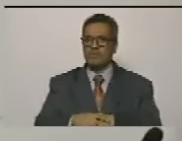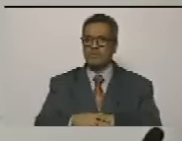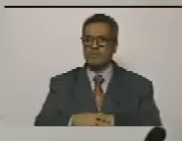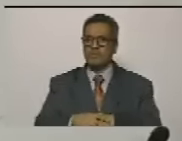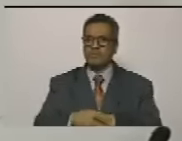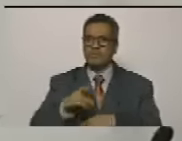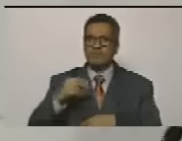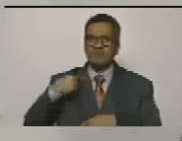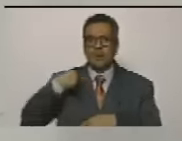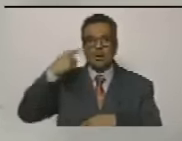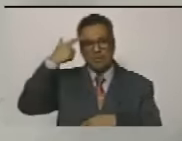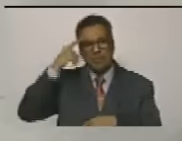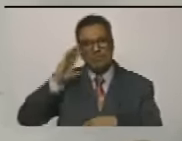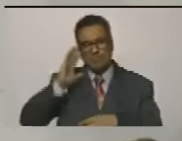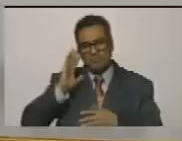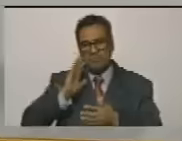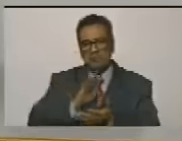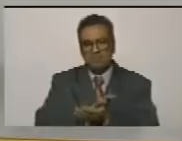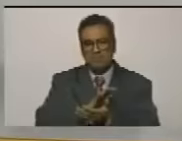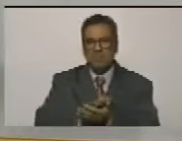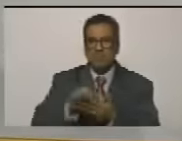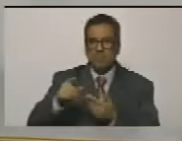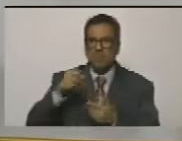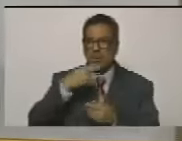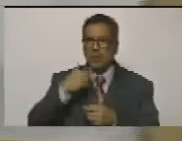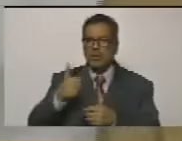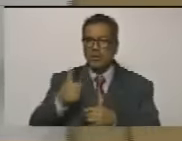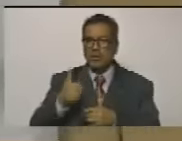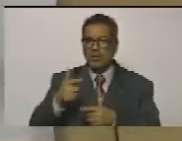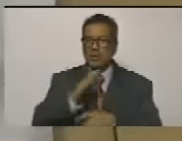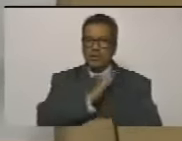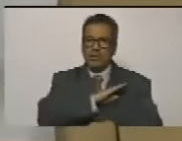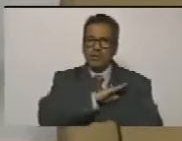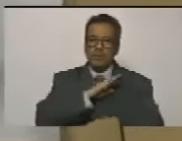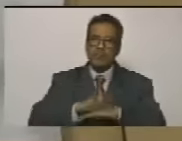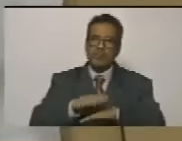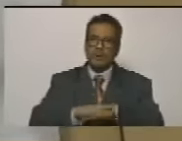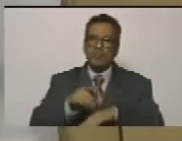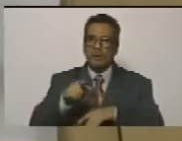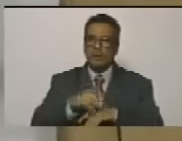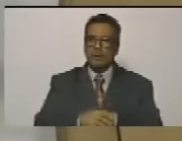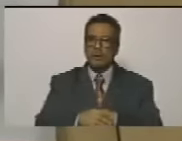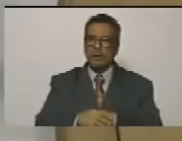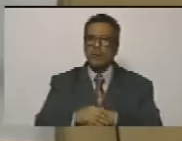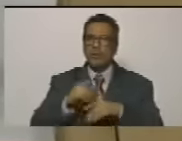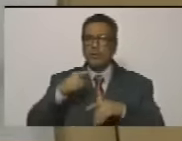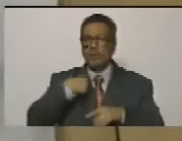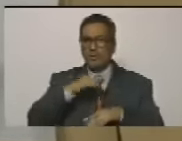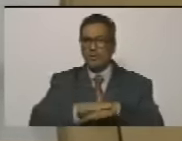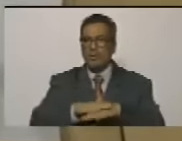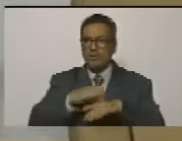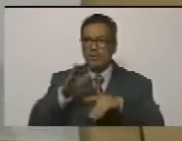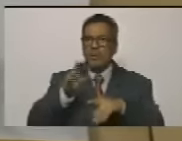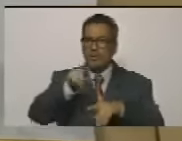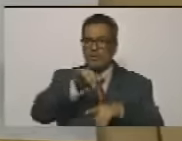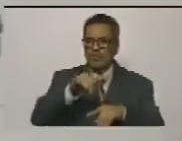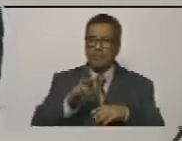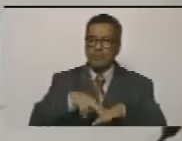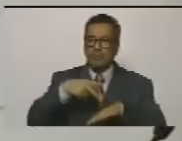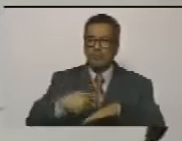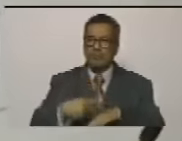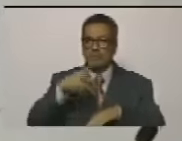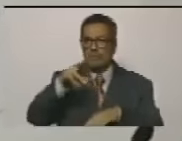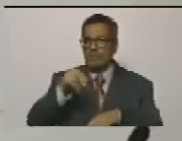no no bueno está bien está bien como soy culpable en un proceso de revictimización no túmbame no